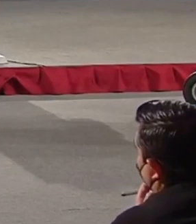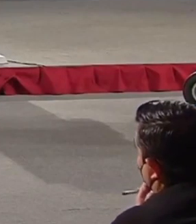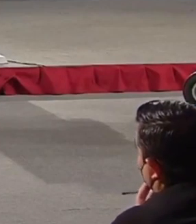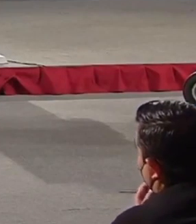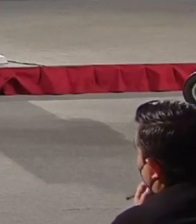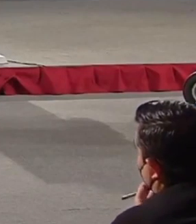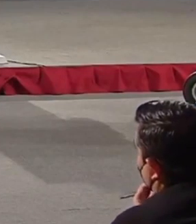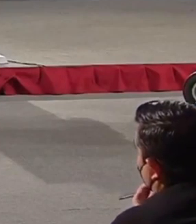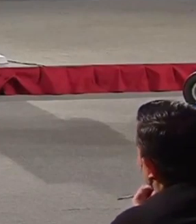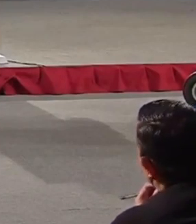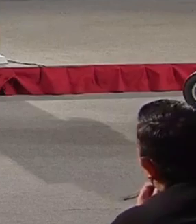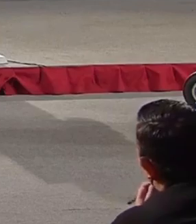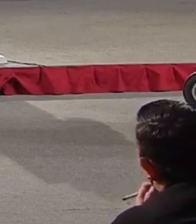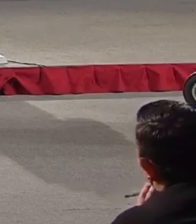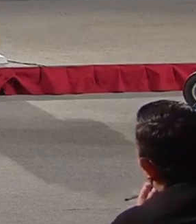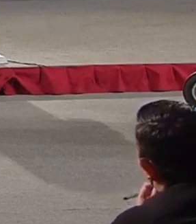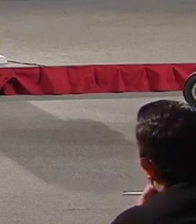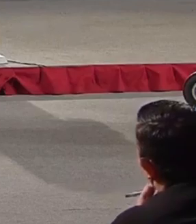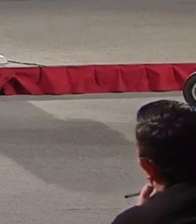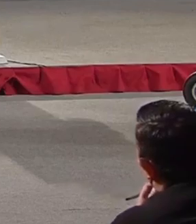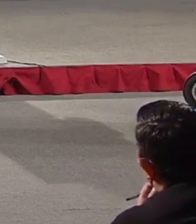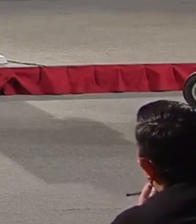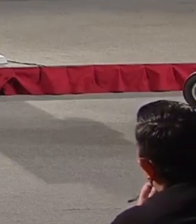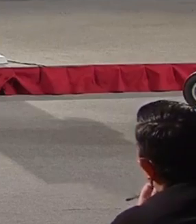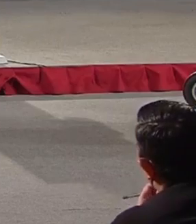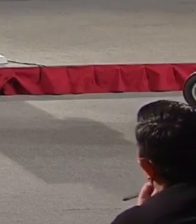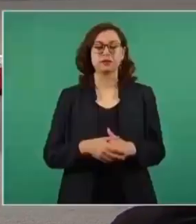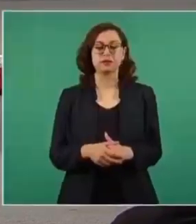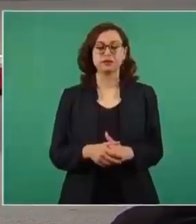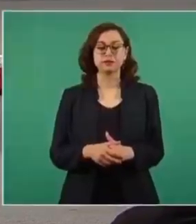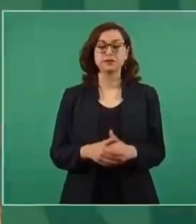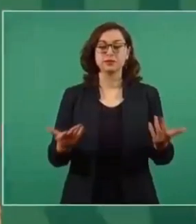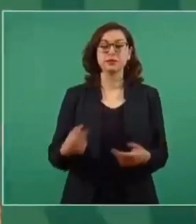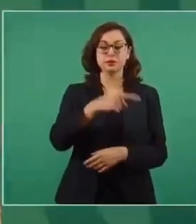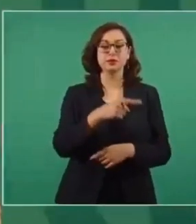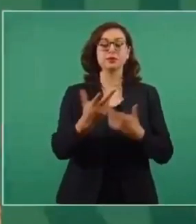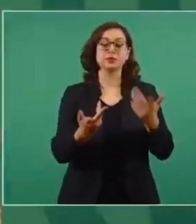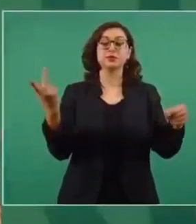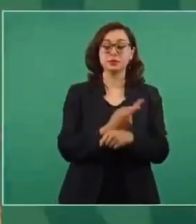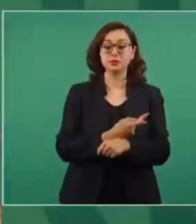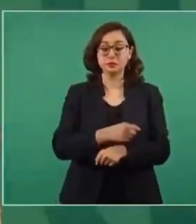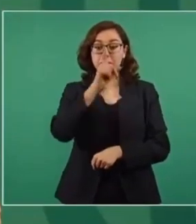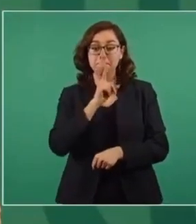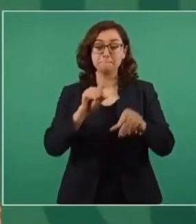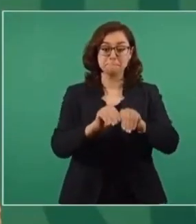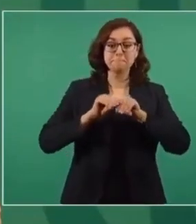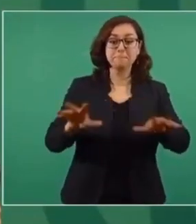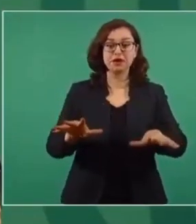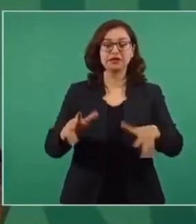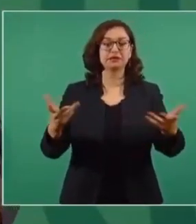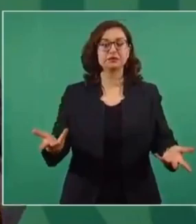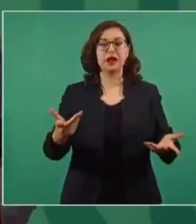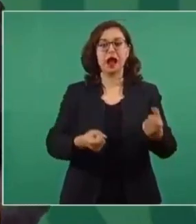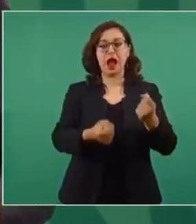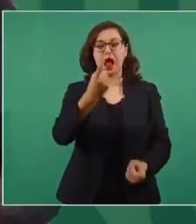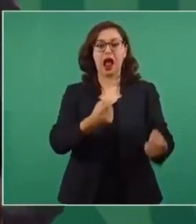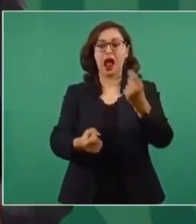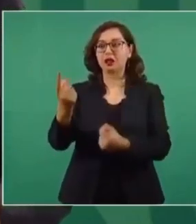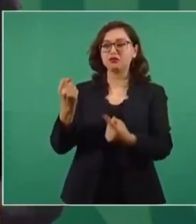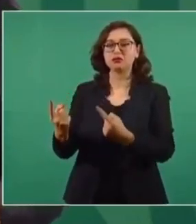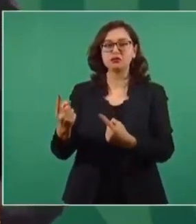una empresa de comunicación, de periodística, que es de… ¿no es la de